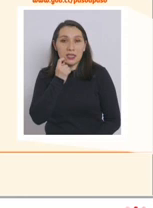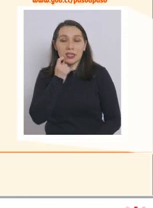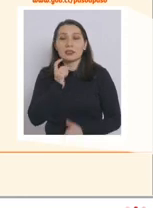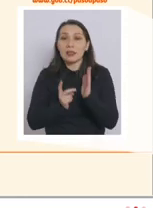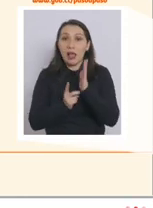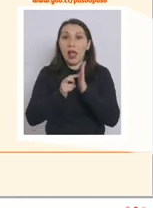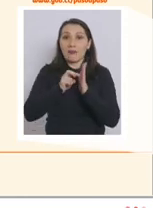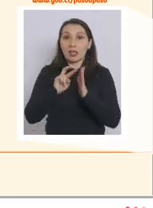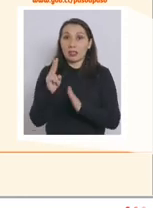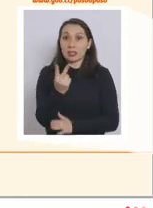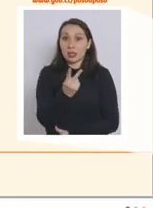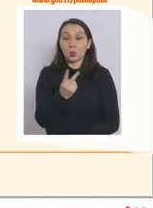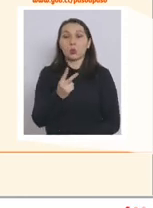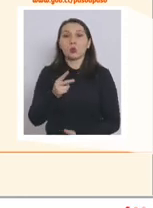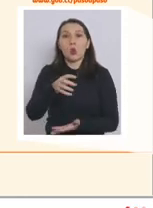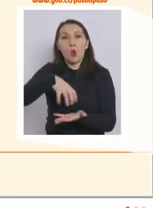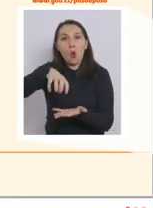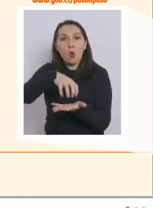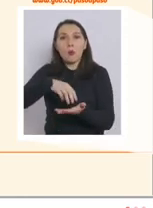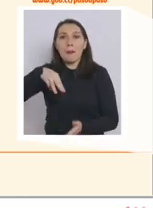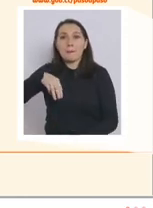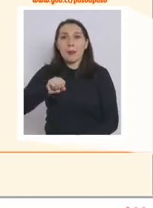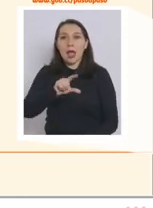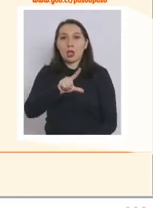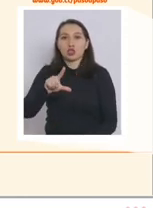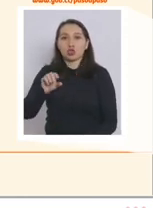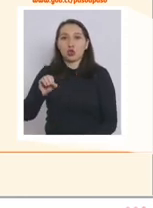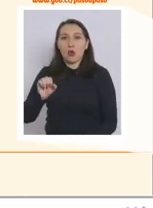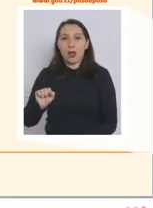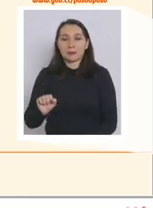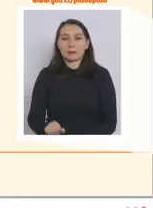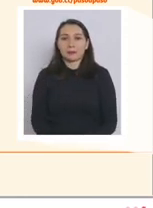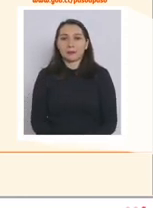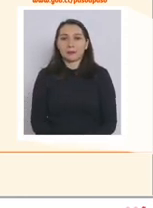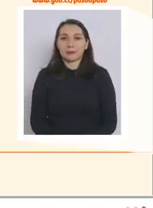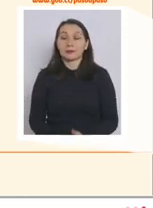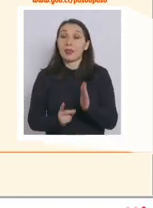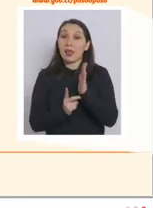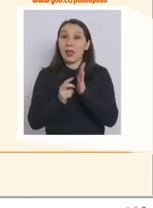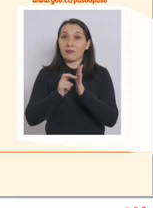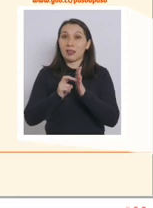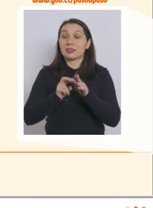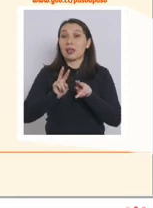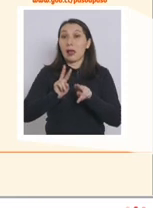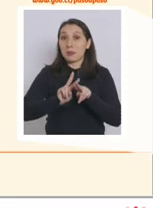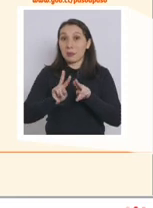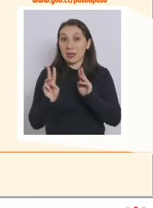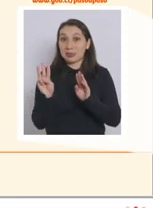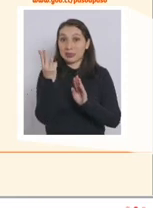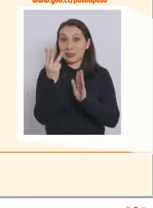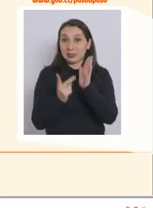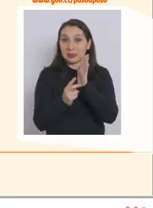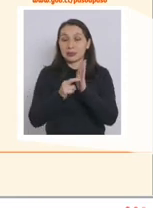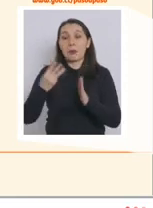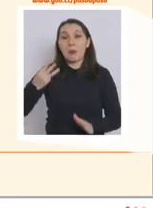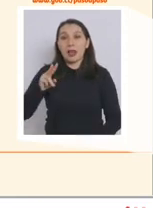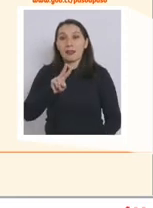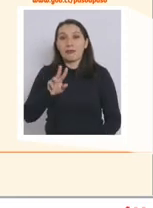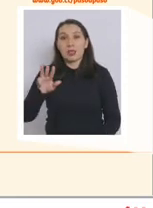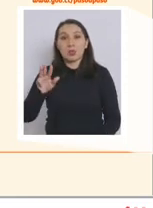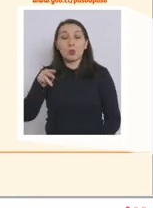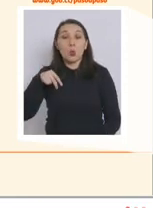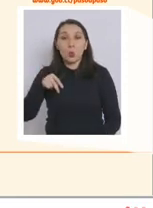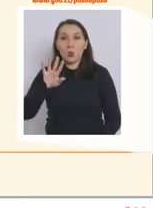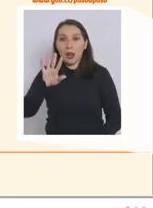avanza también la comuna de Mayoa. Avanzan a preparación a partir del martes 29 de